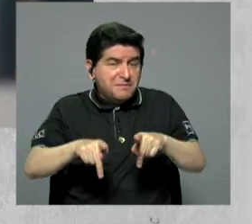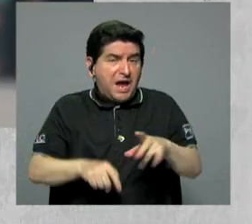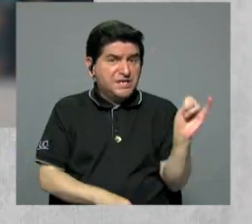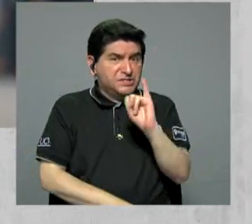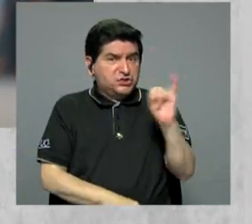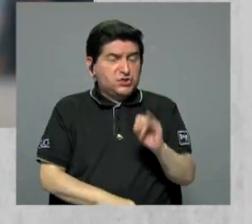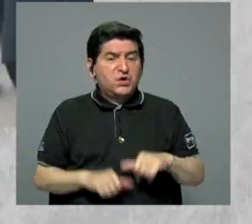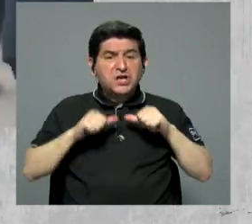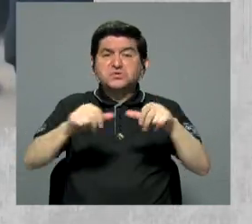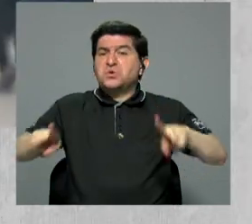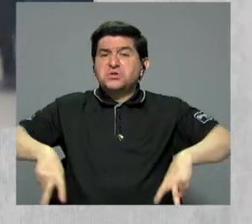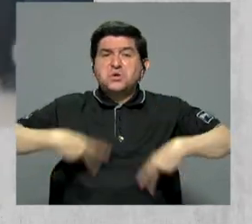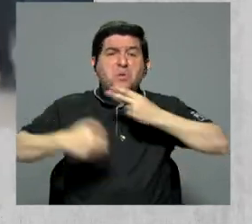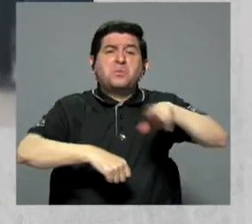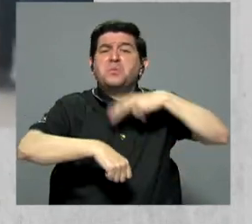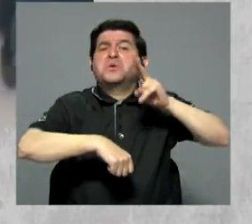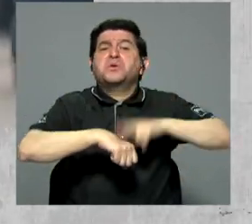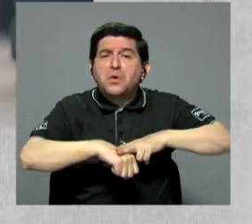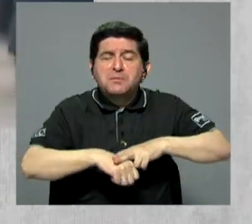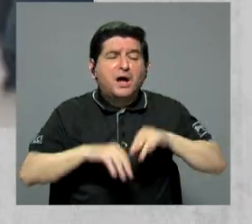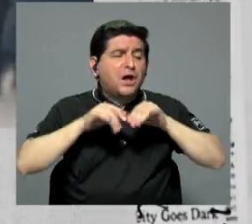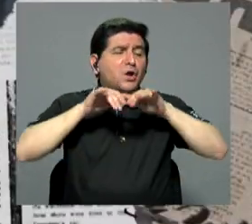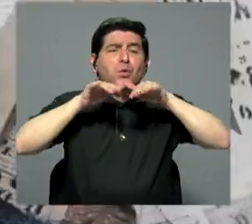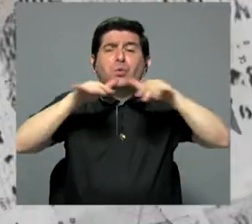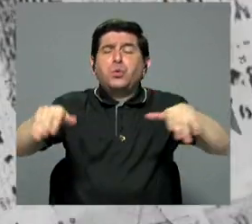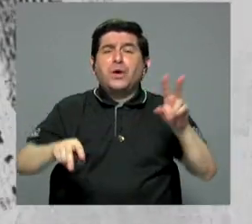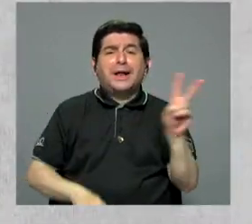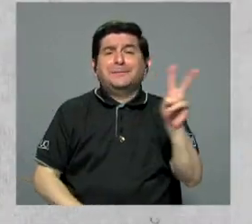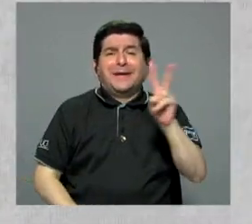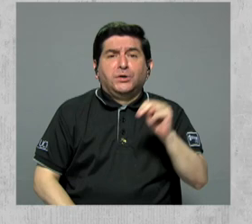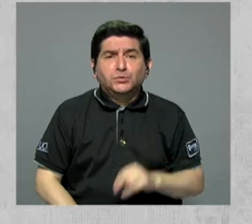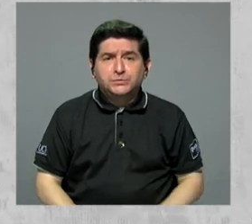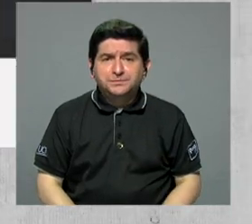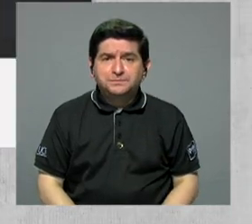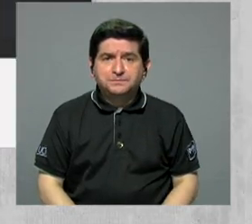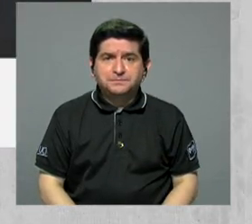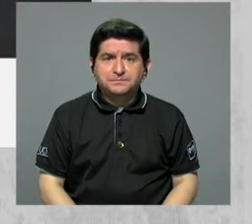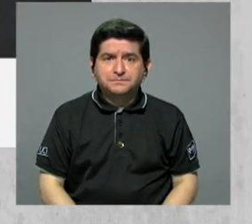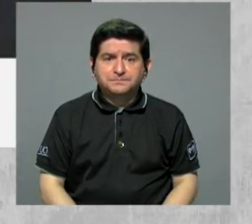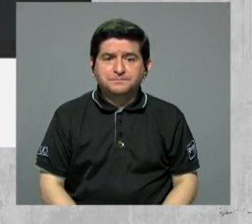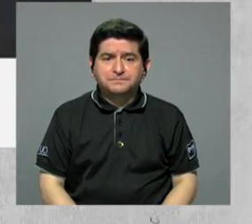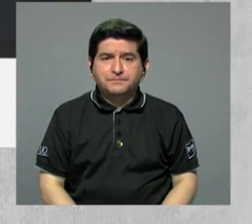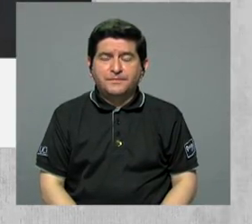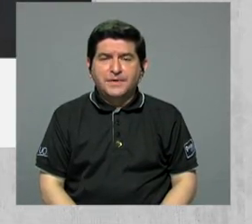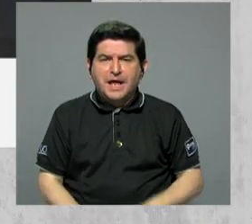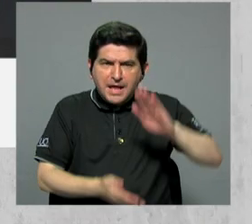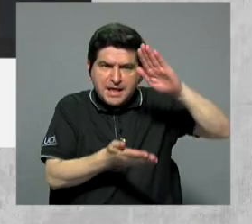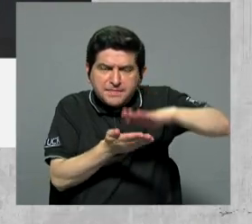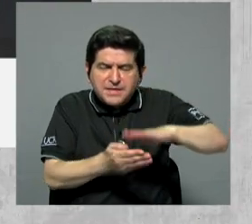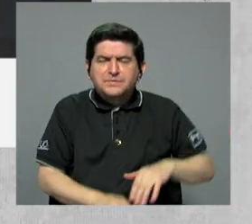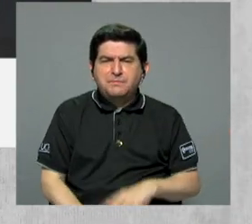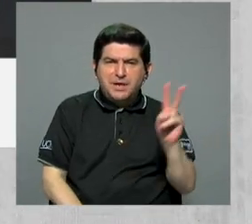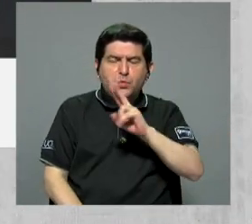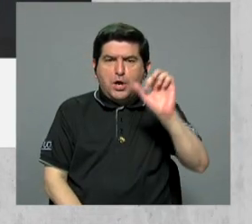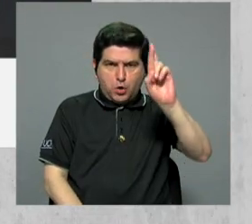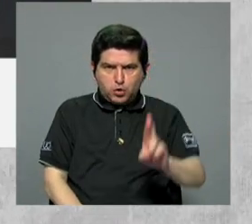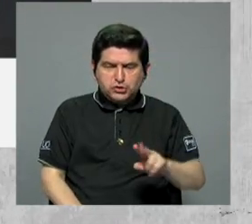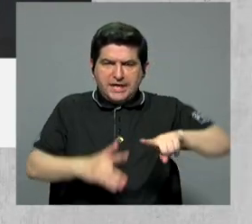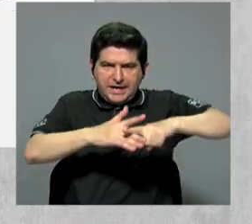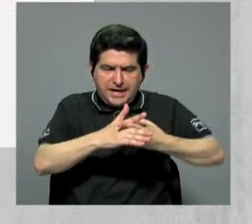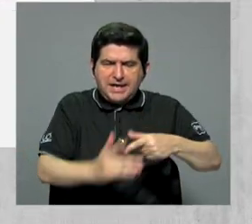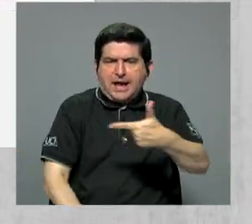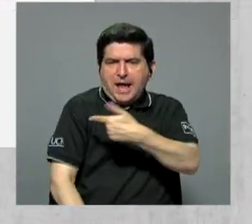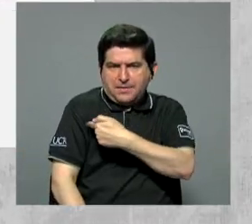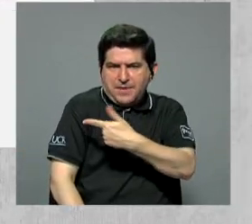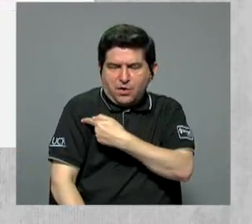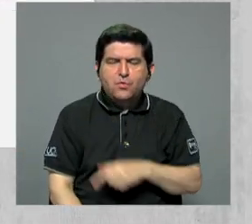infectadas siguen sus vidas de manera normal, esparciendo el virus por donde vayan. Para mitigar el virus, Costa Rica inició